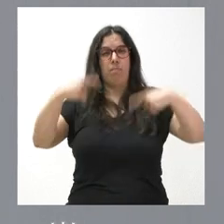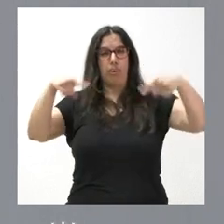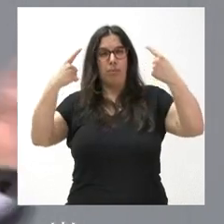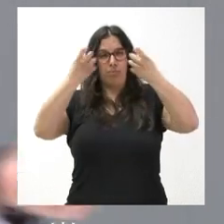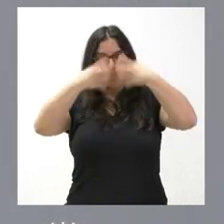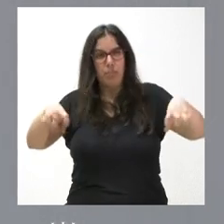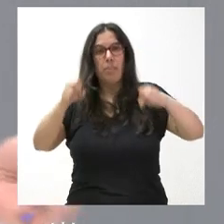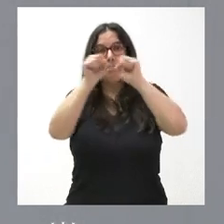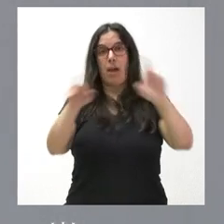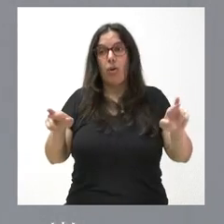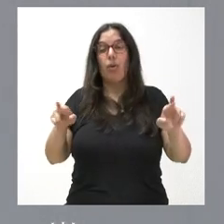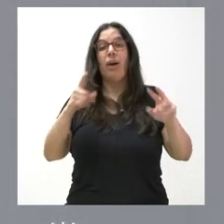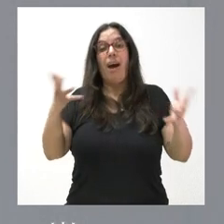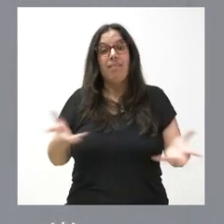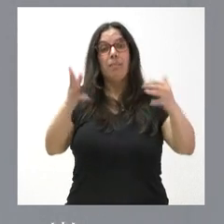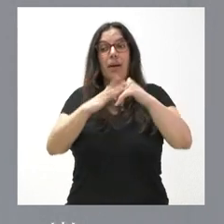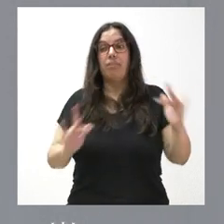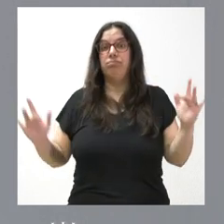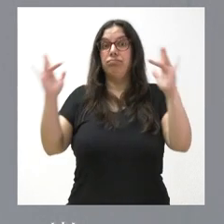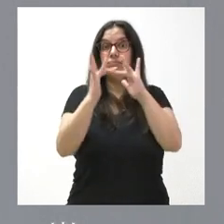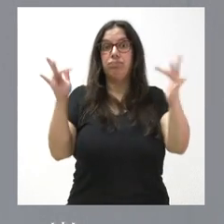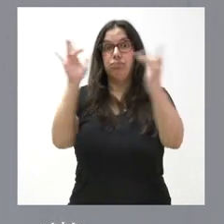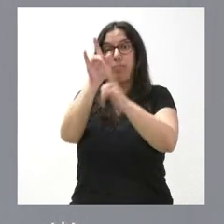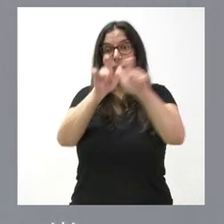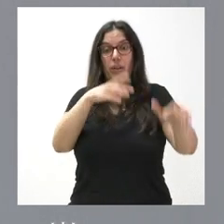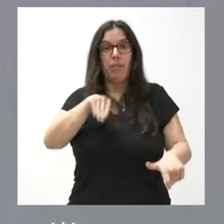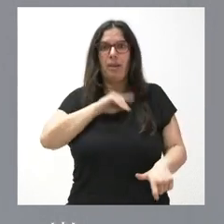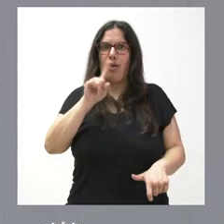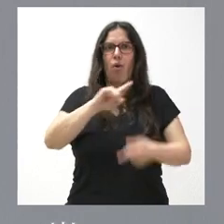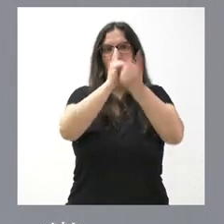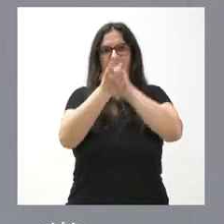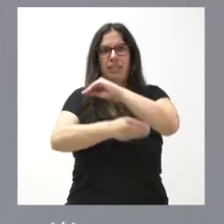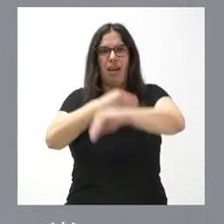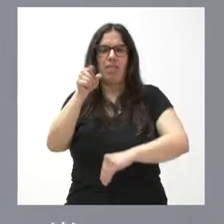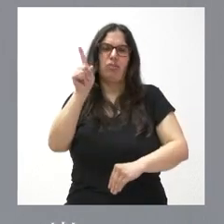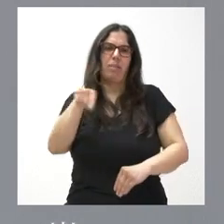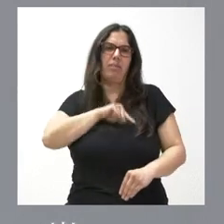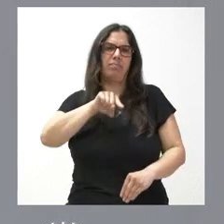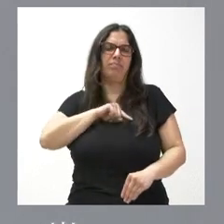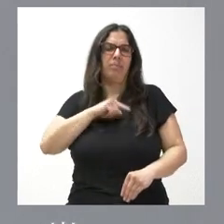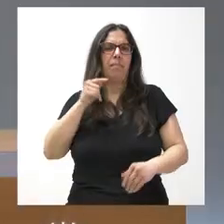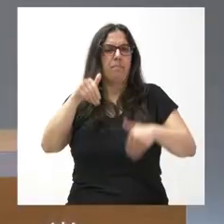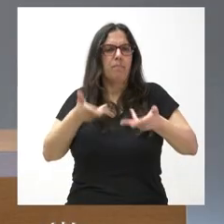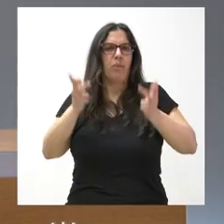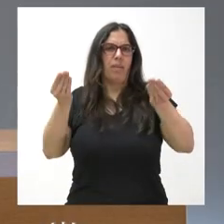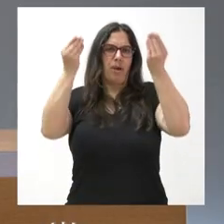puentes que comuniquen a los españoles. Yo creo que también eso es un espíritu positivo que contribuiría a una mejor democracia.